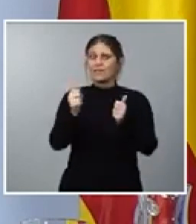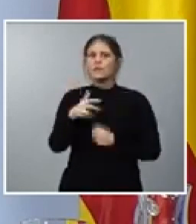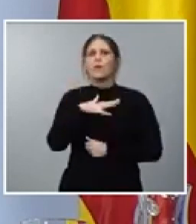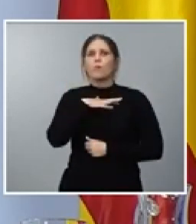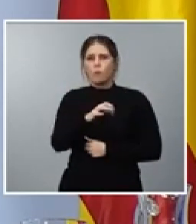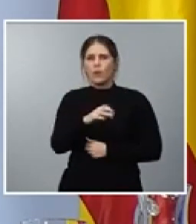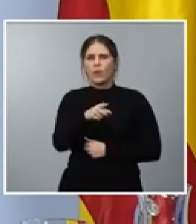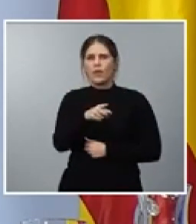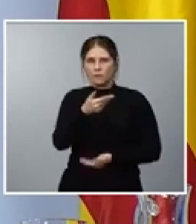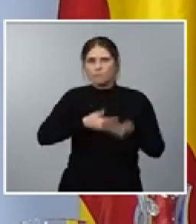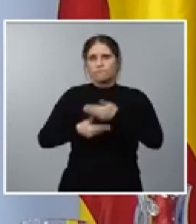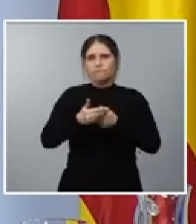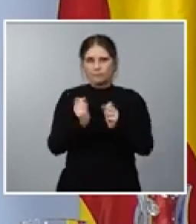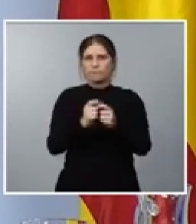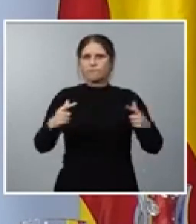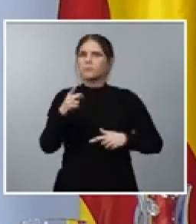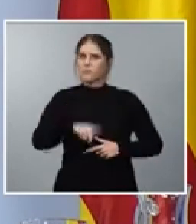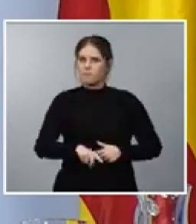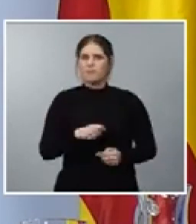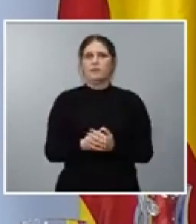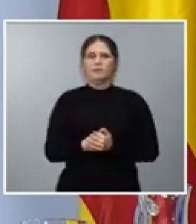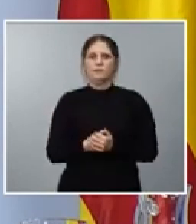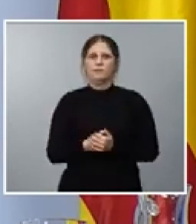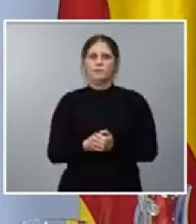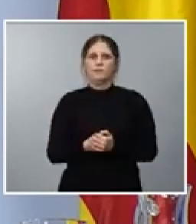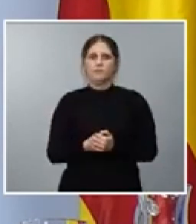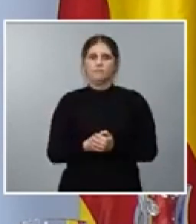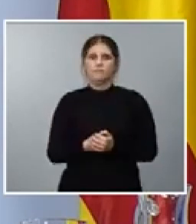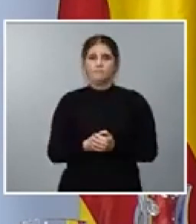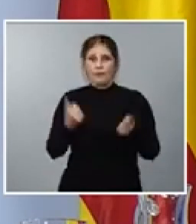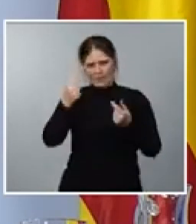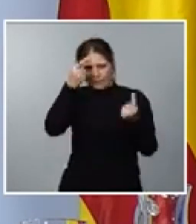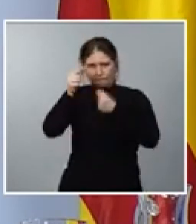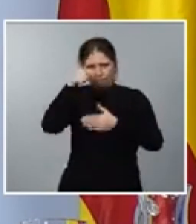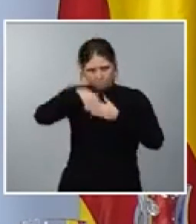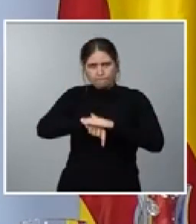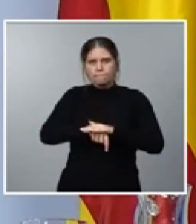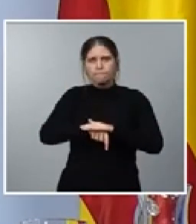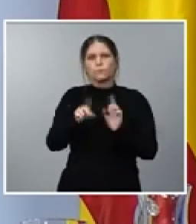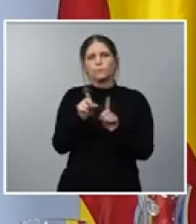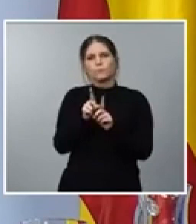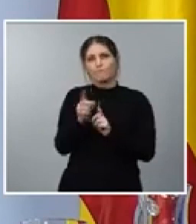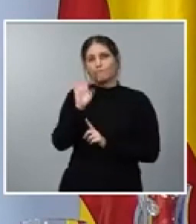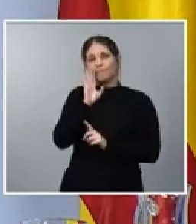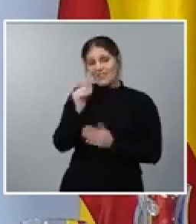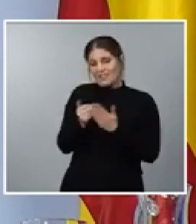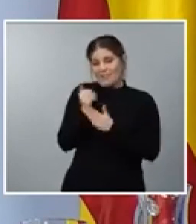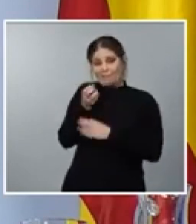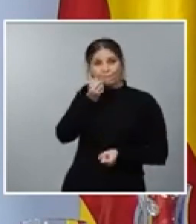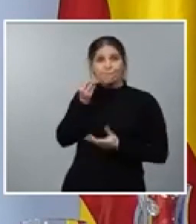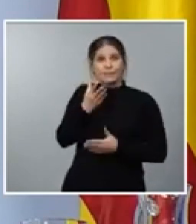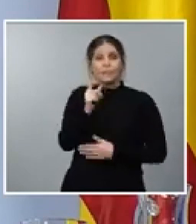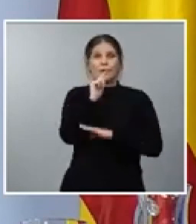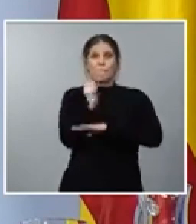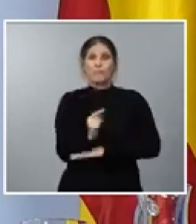aportar a ese crecimiento. Entrando ya en detalle, como vengo diciendo en los últimos días, el presupuesto